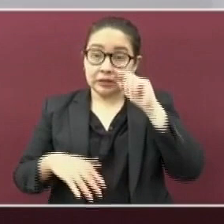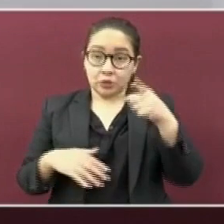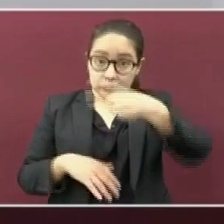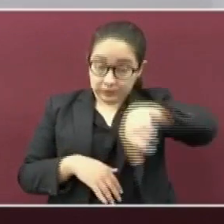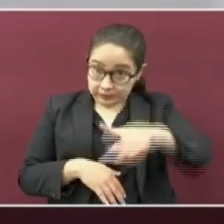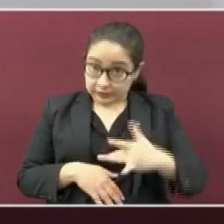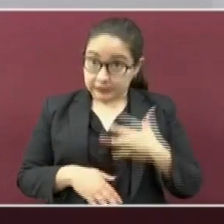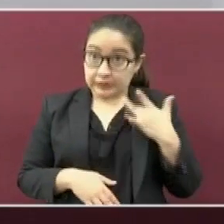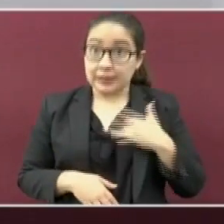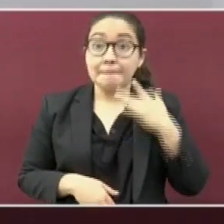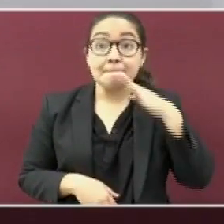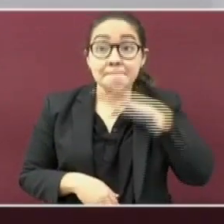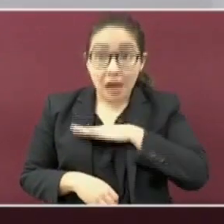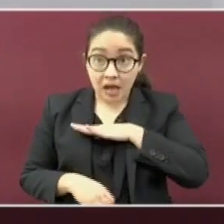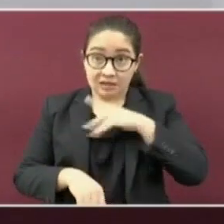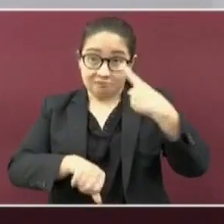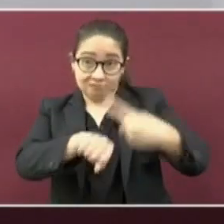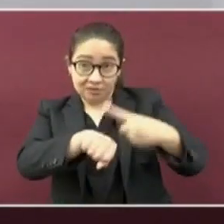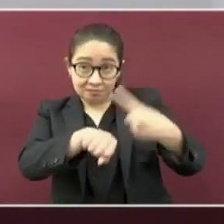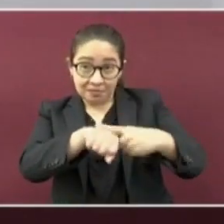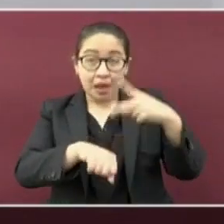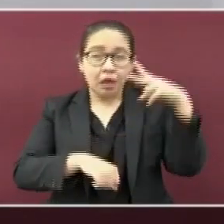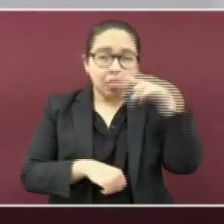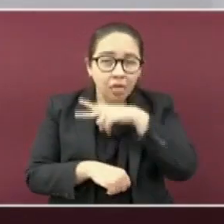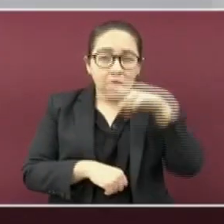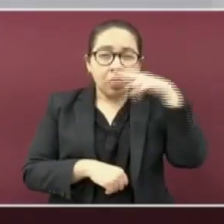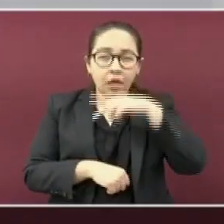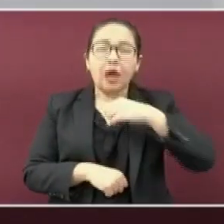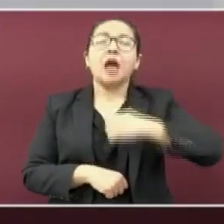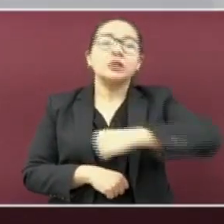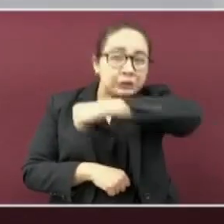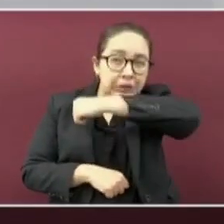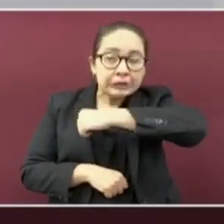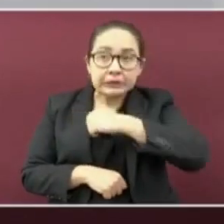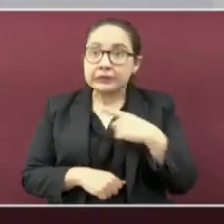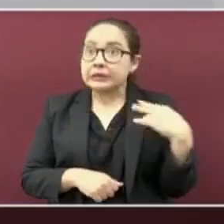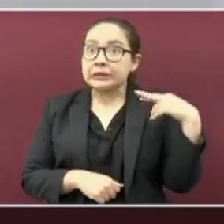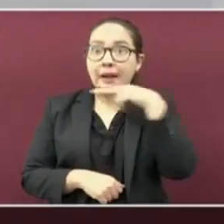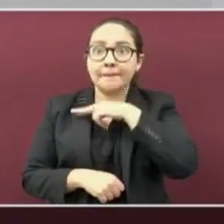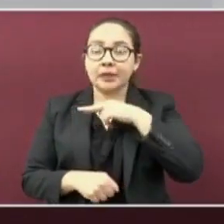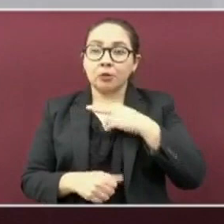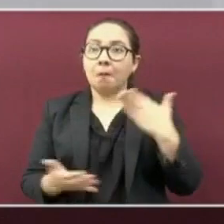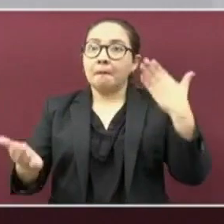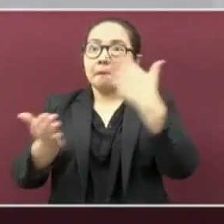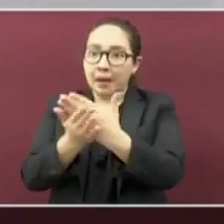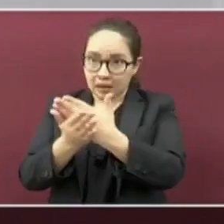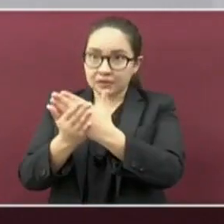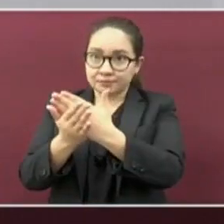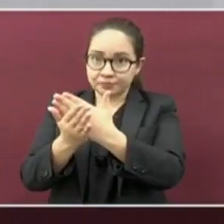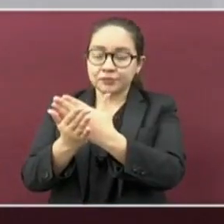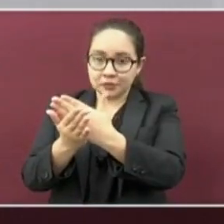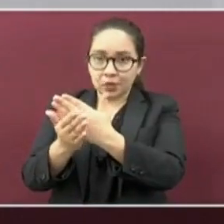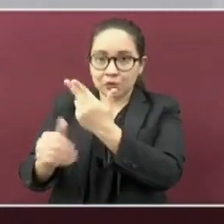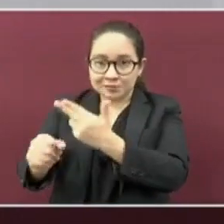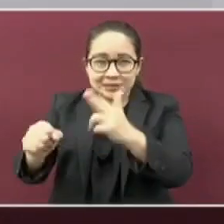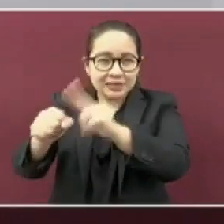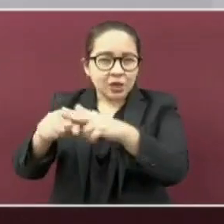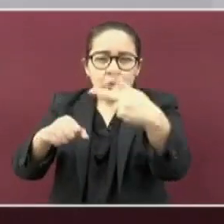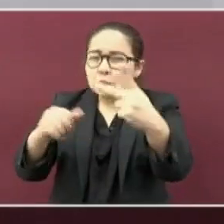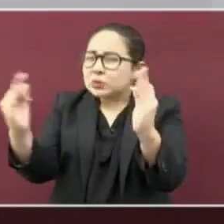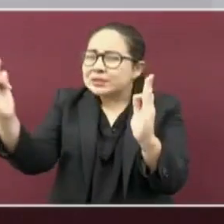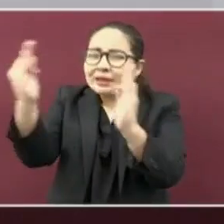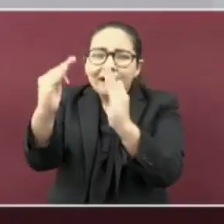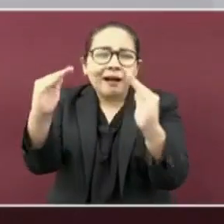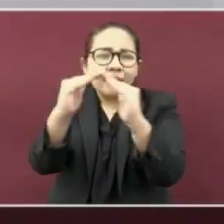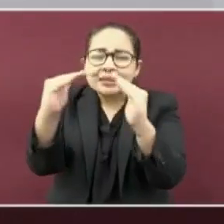presentar algún síntoma de enfermedad respiratoria, acudan de inmediato a la unidad del sector salud más